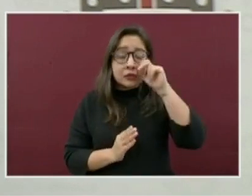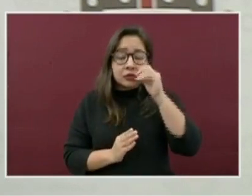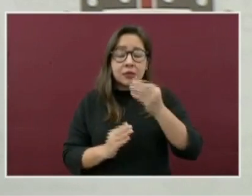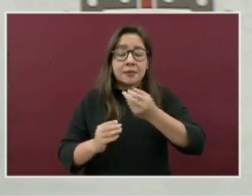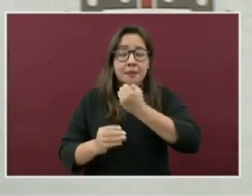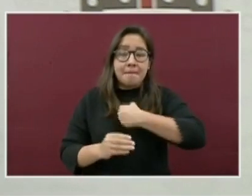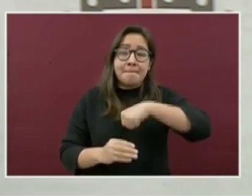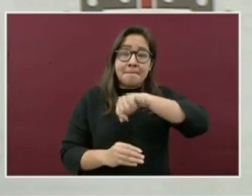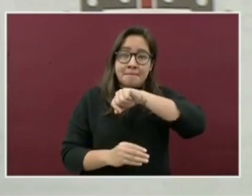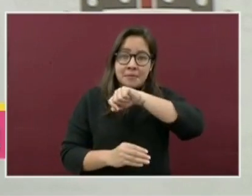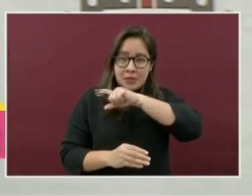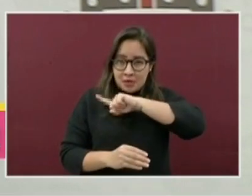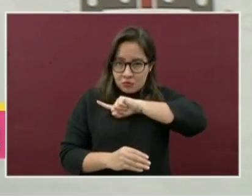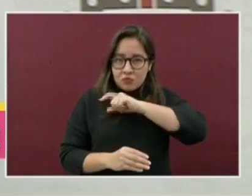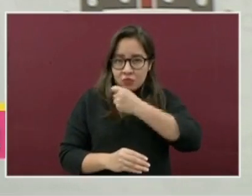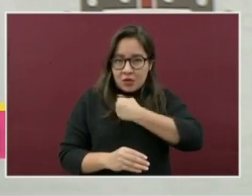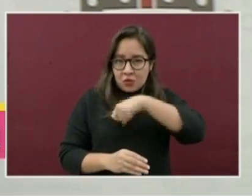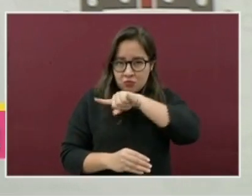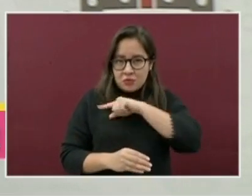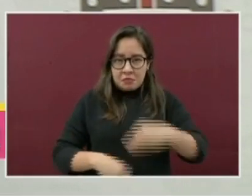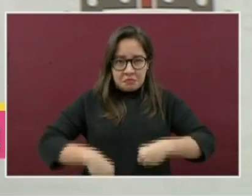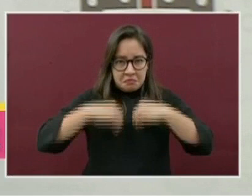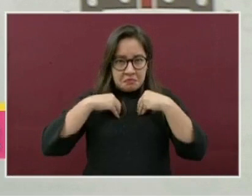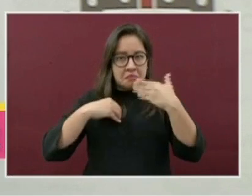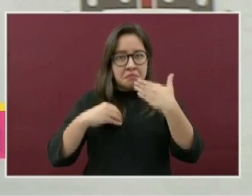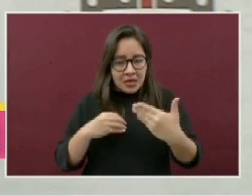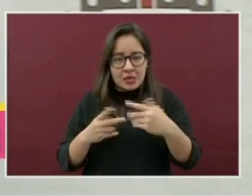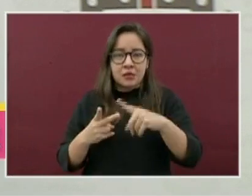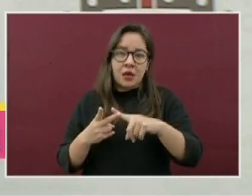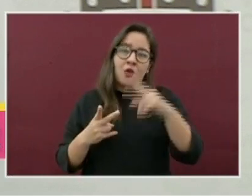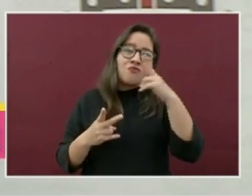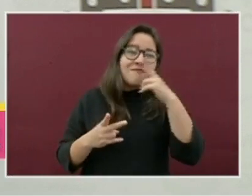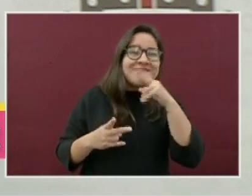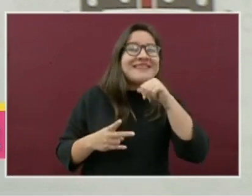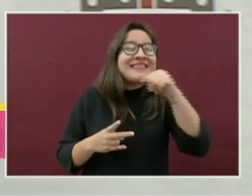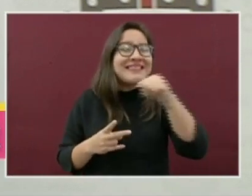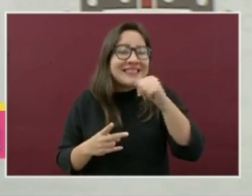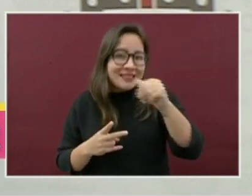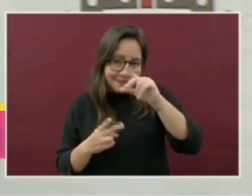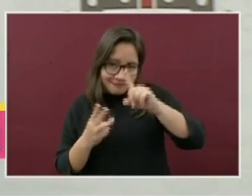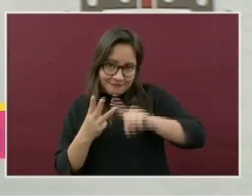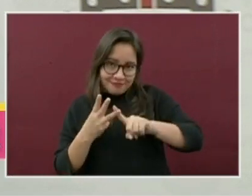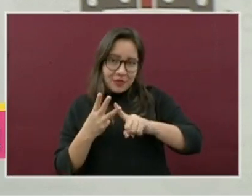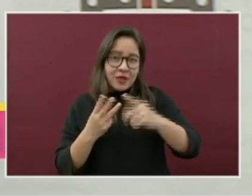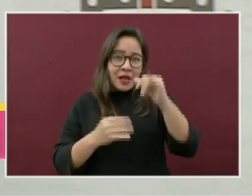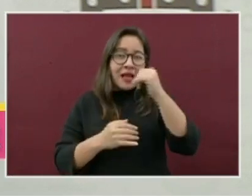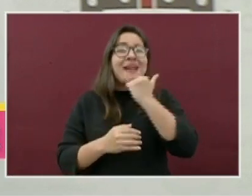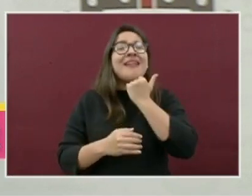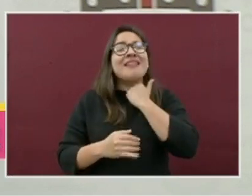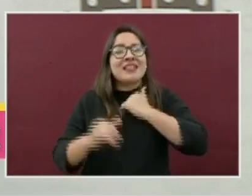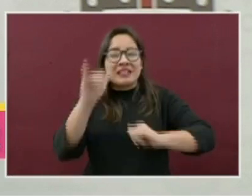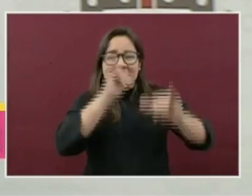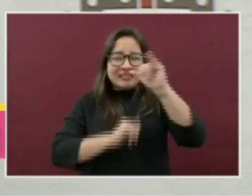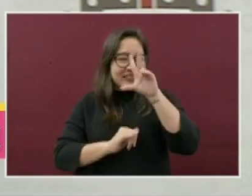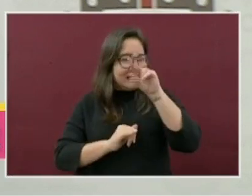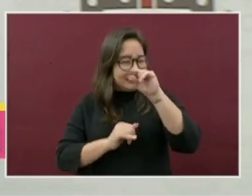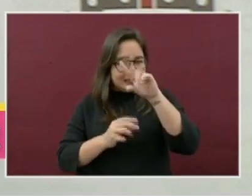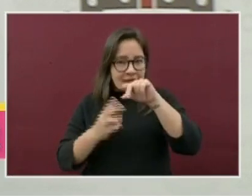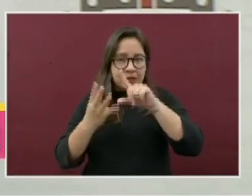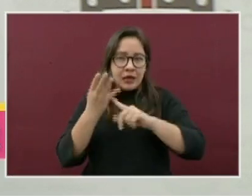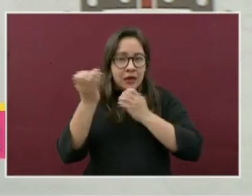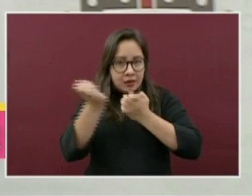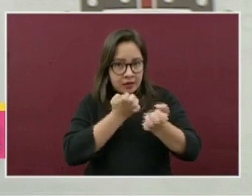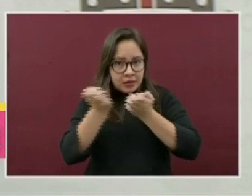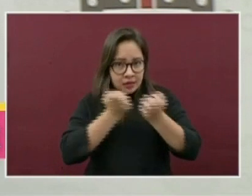vida saludable, no fumar, evitar el consumo de alcohol, realizar diariamente actividad física y llevar una